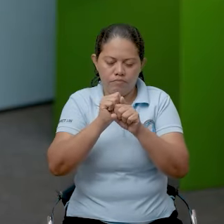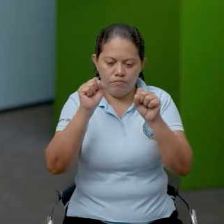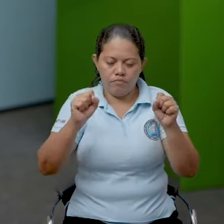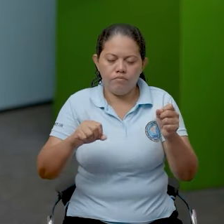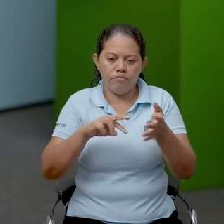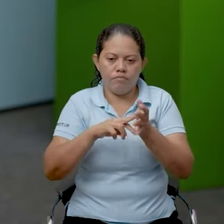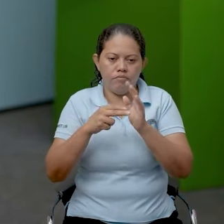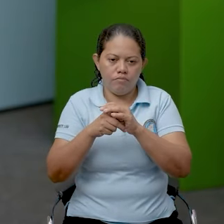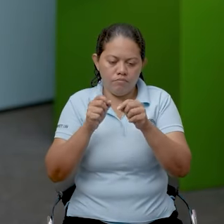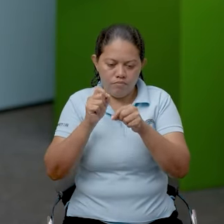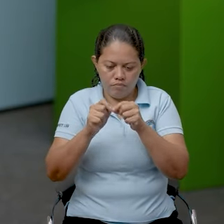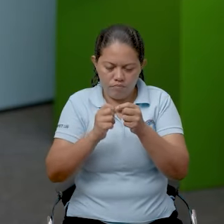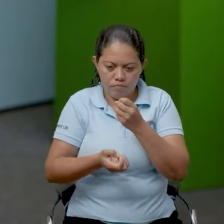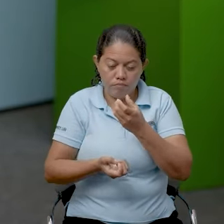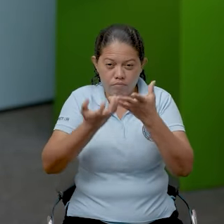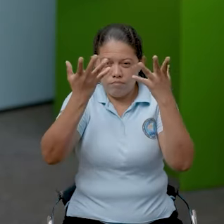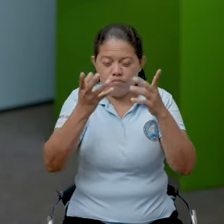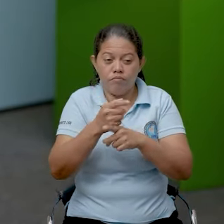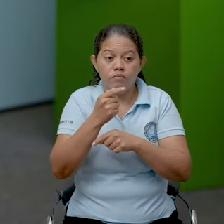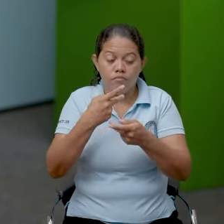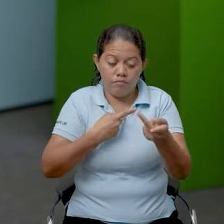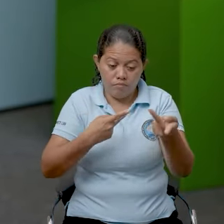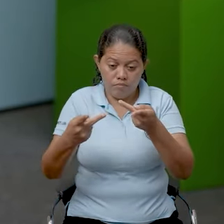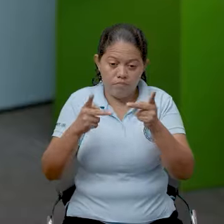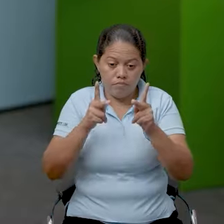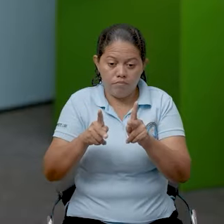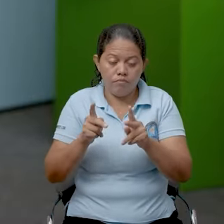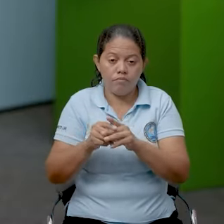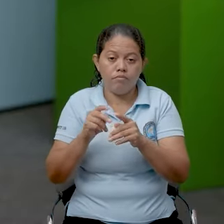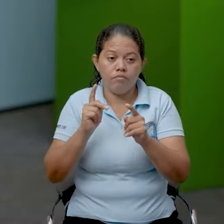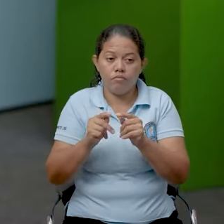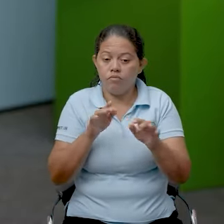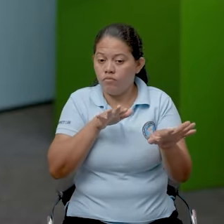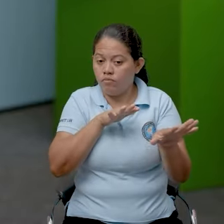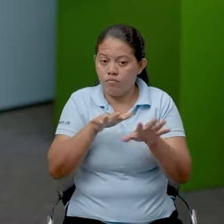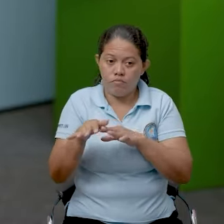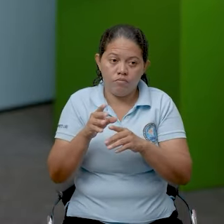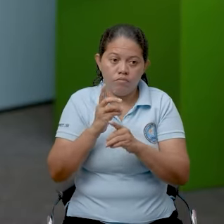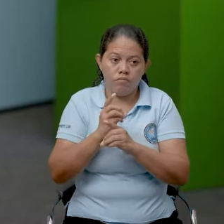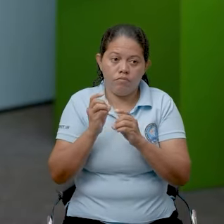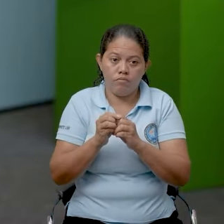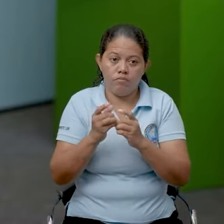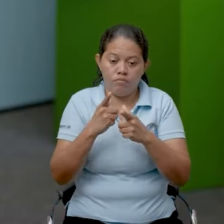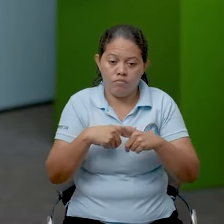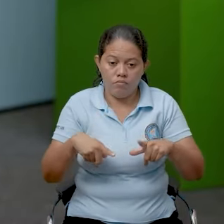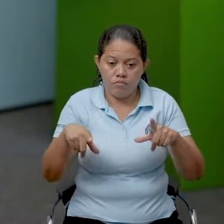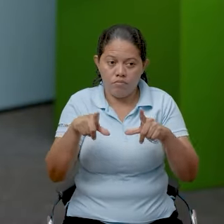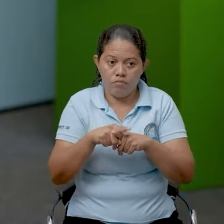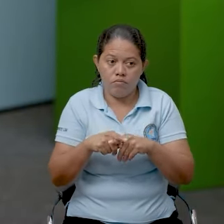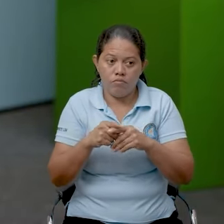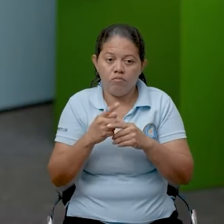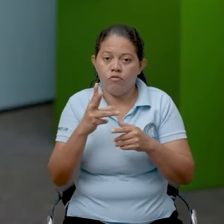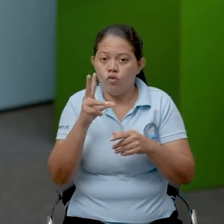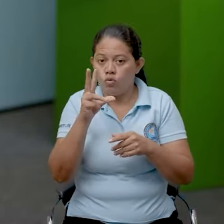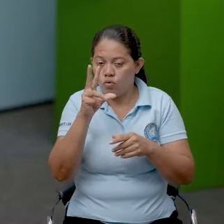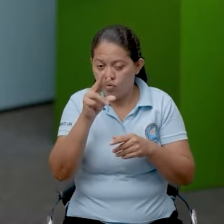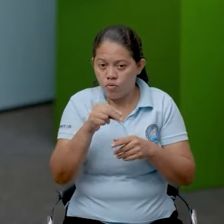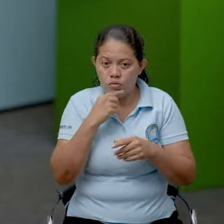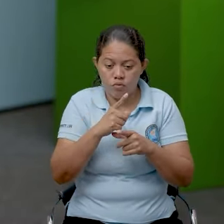que no deben de elaborarlos en lugares no